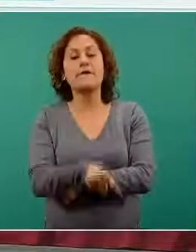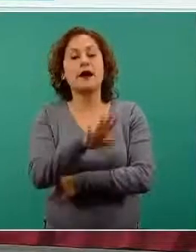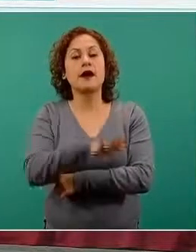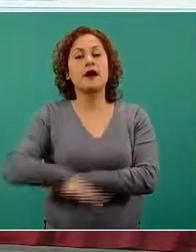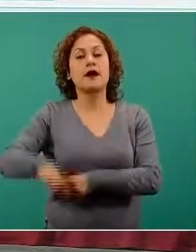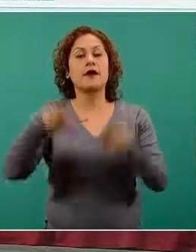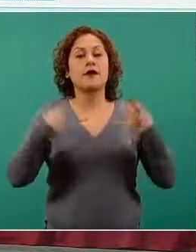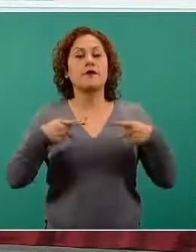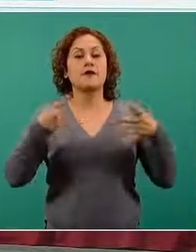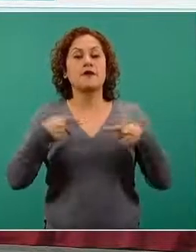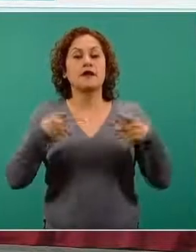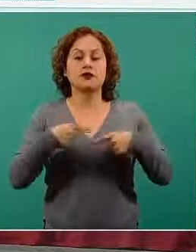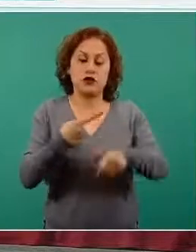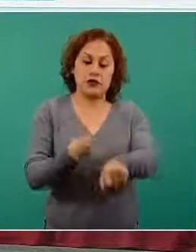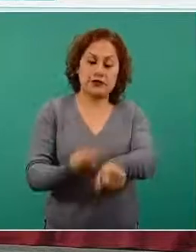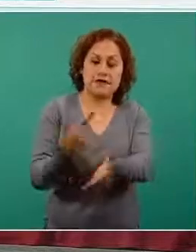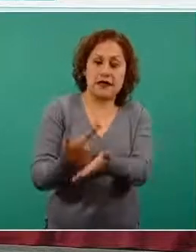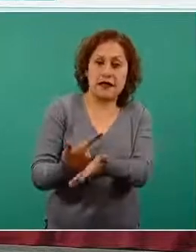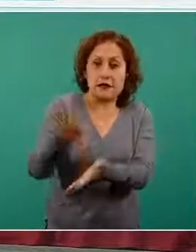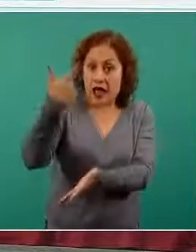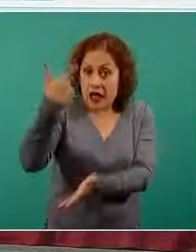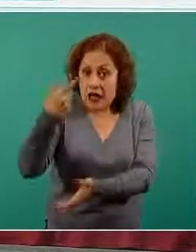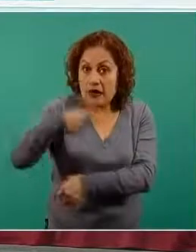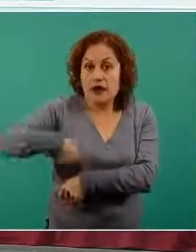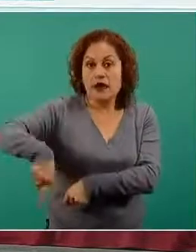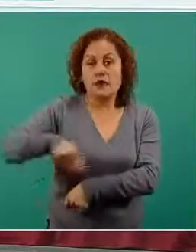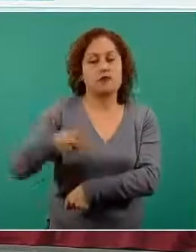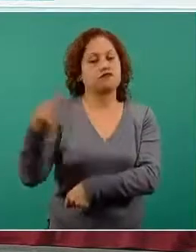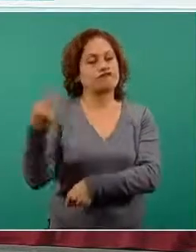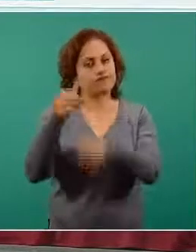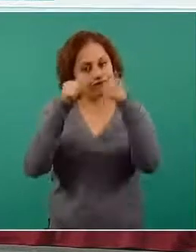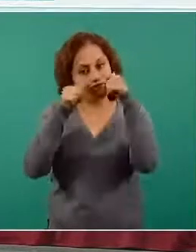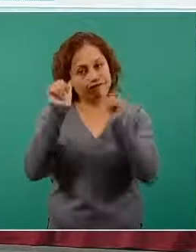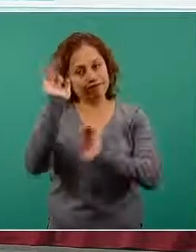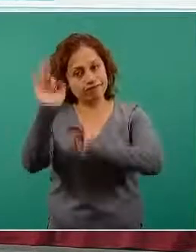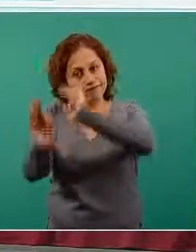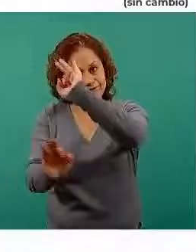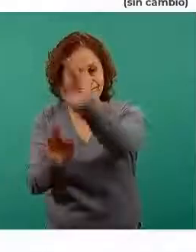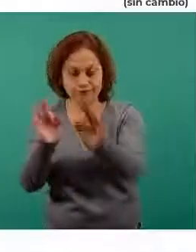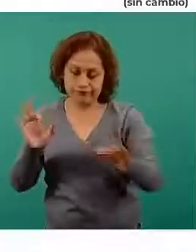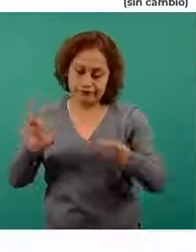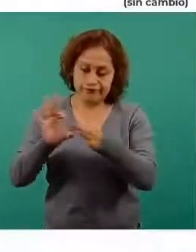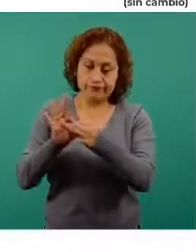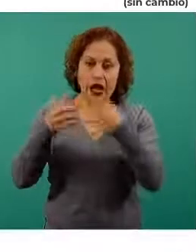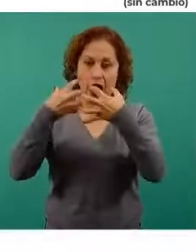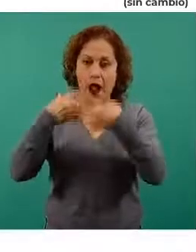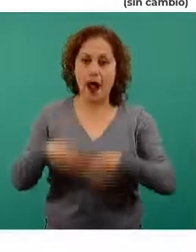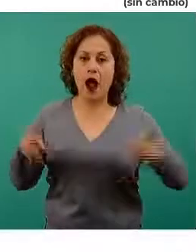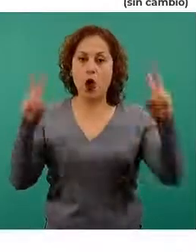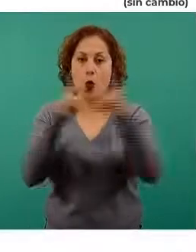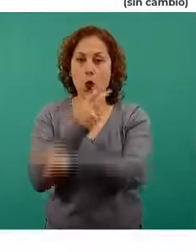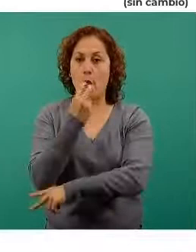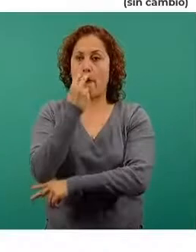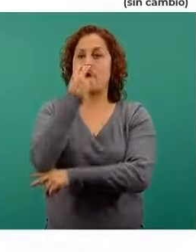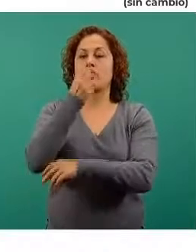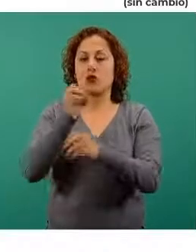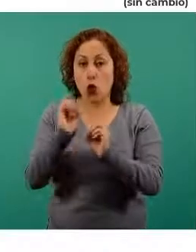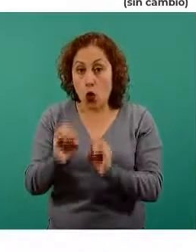infección respiratoria aguda grave y que requieren de cuidados críticos, que requieren de un respirador mecánico para poder seguir